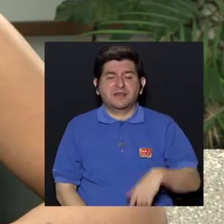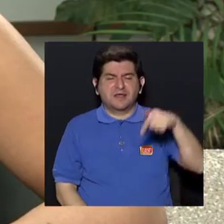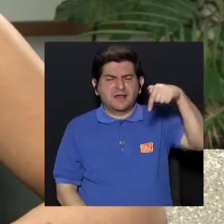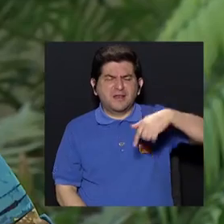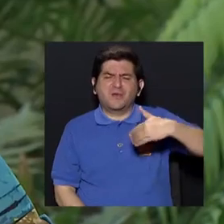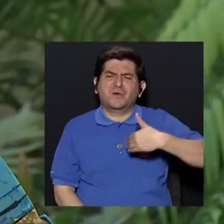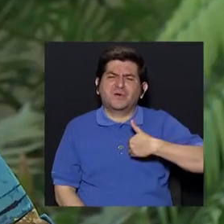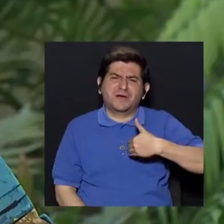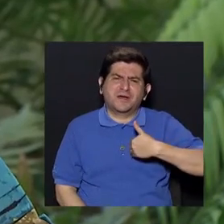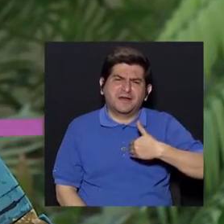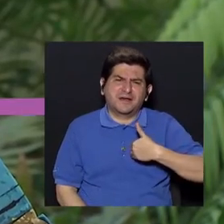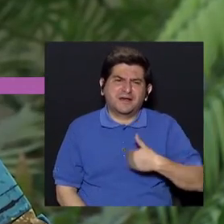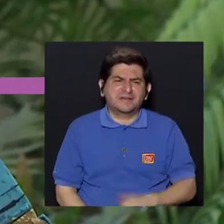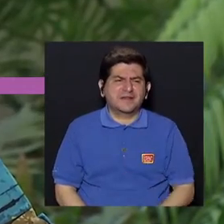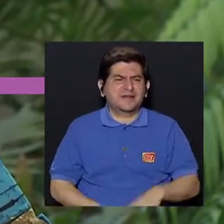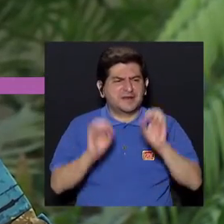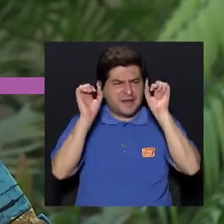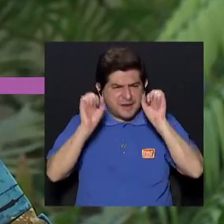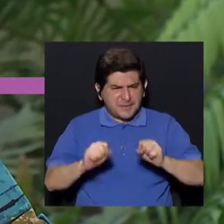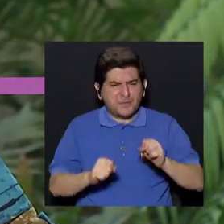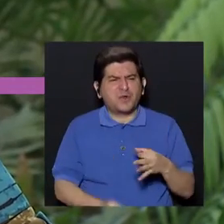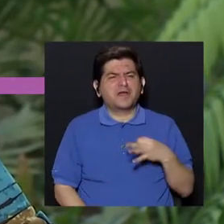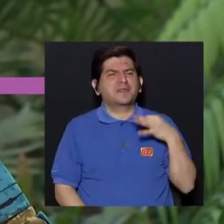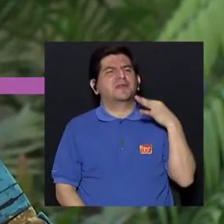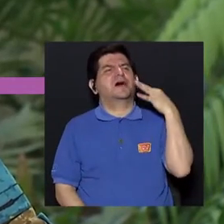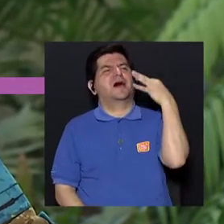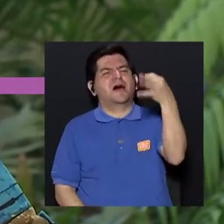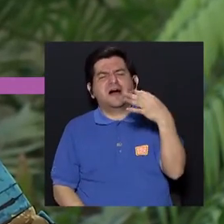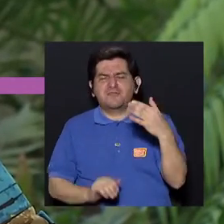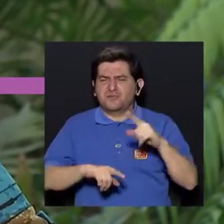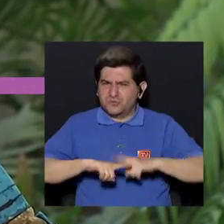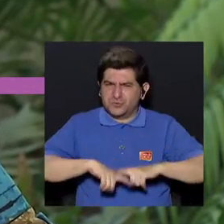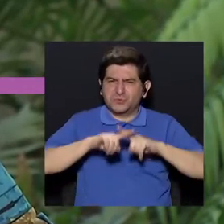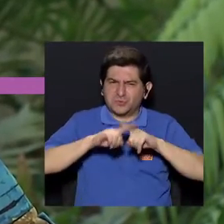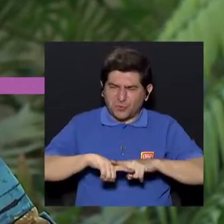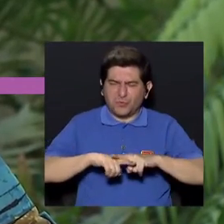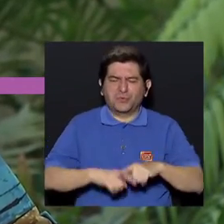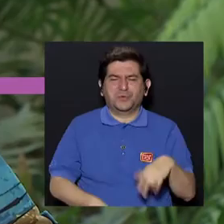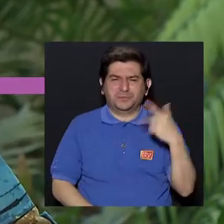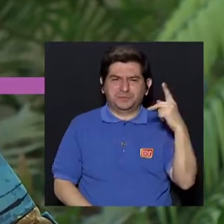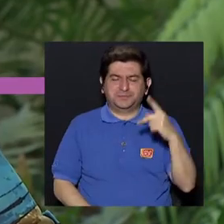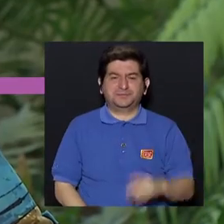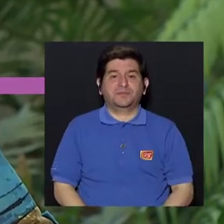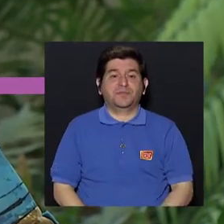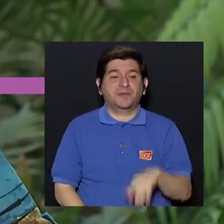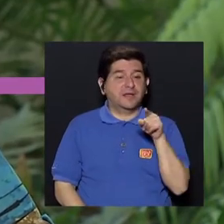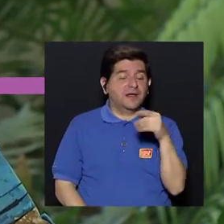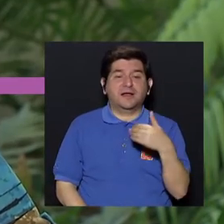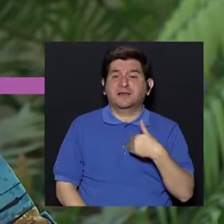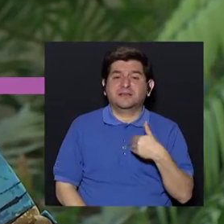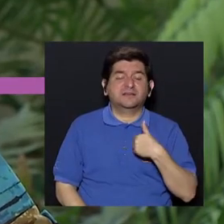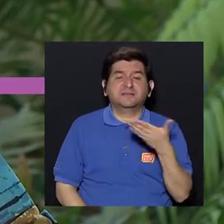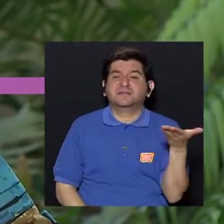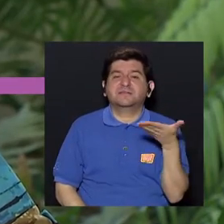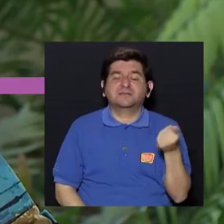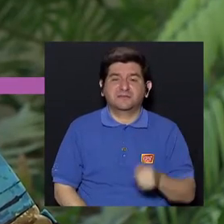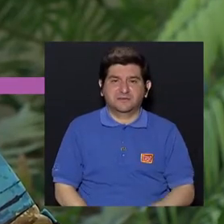sí puede ser a largo plazo dependiendo, ¿verdad? De momento lo que tenemos acá,